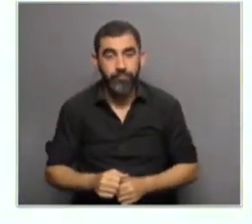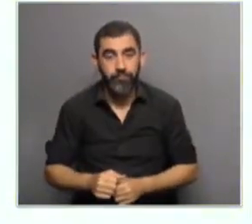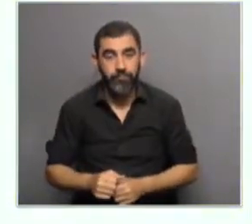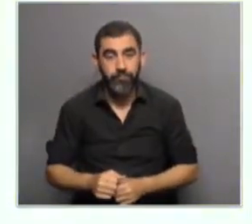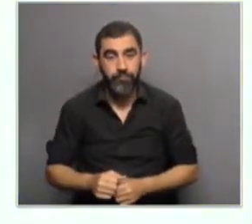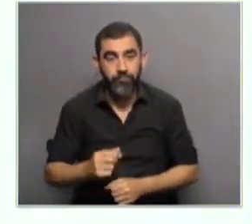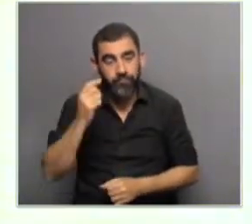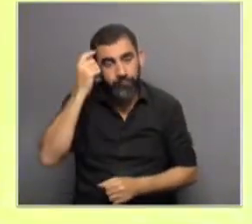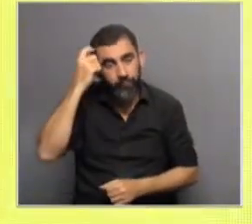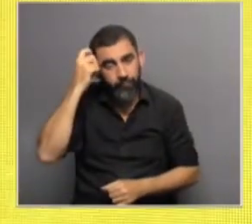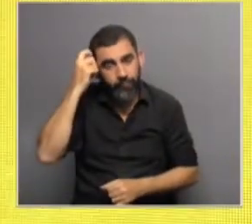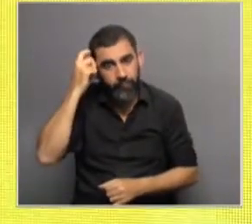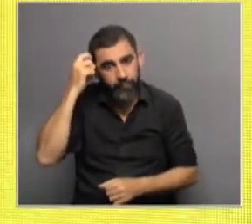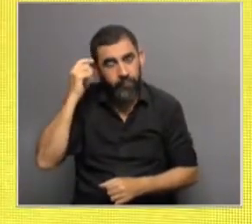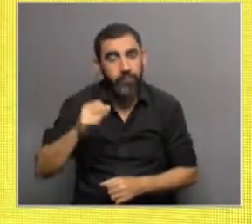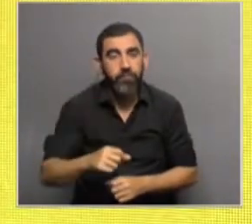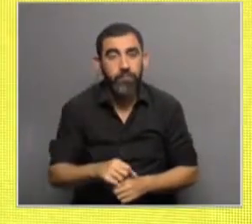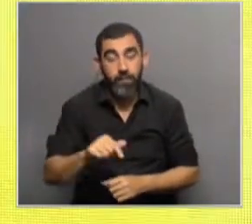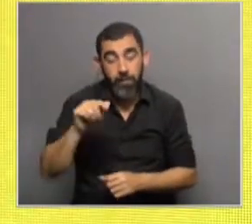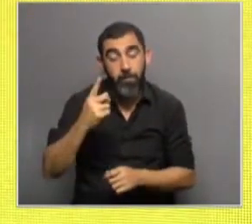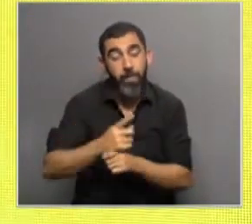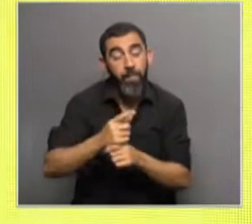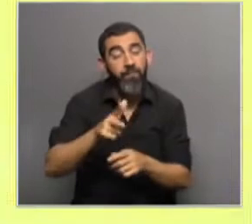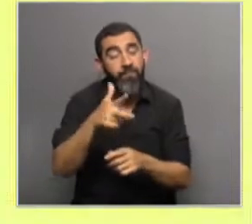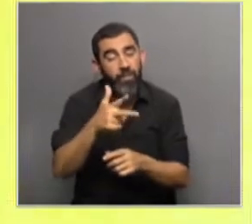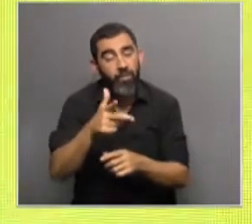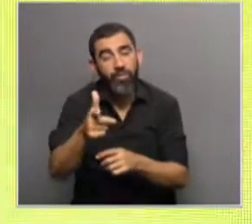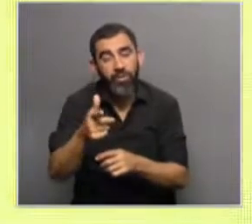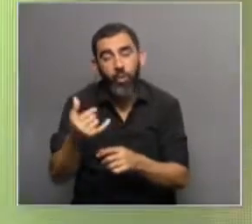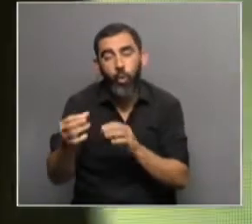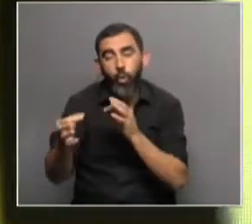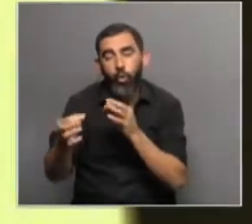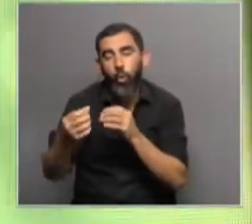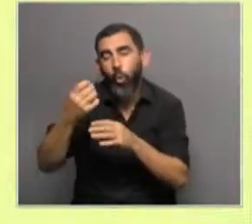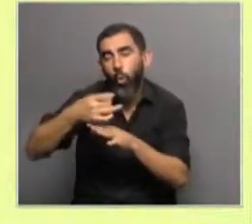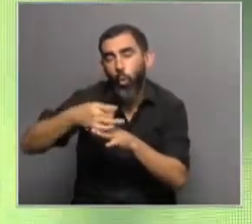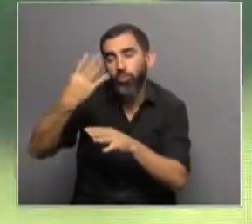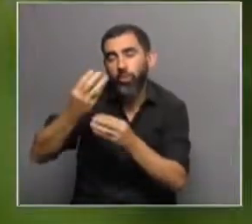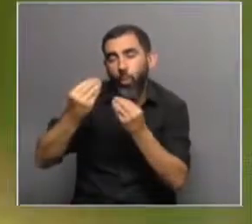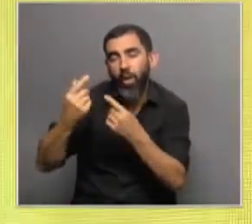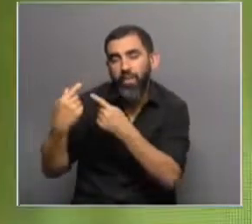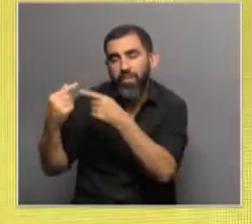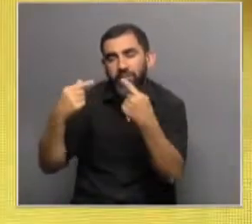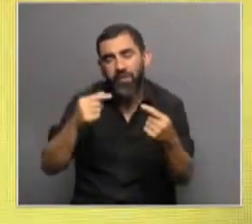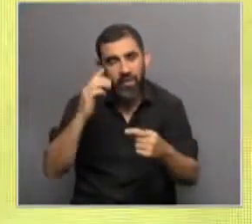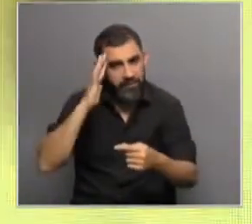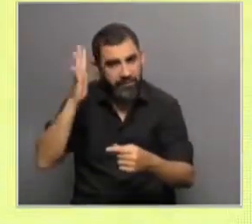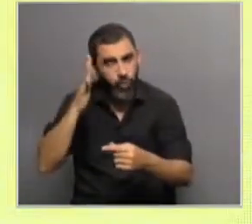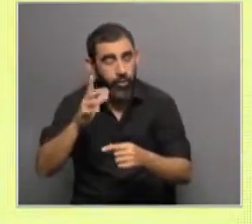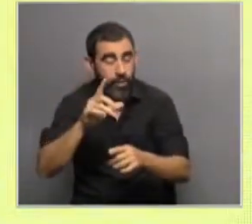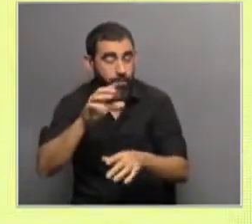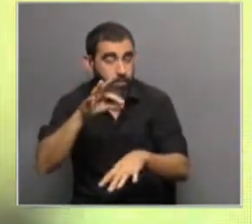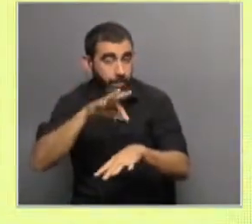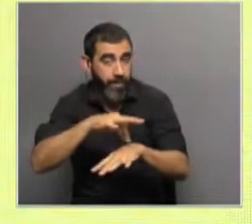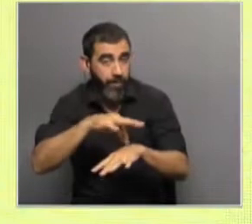aspecto del síndrome de Bernal lo vamos a ver más adelante, en el primer tape ella nos da algunos conceptos sobre cuál es la diferencia entre la psicología clínica